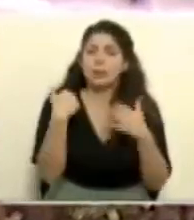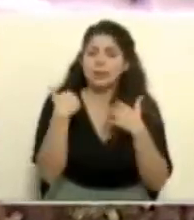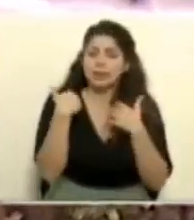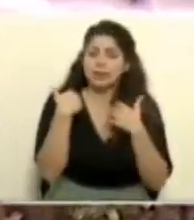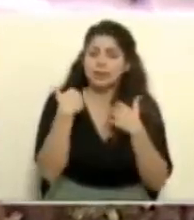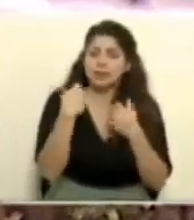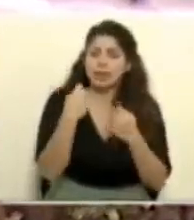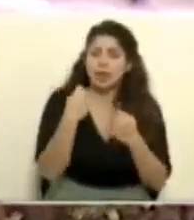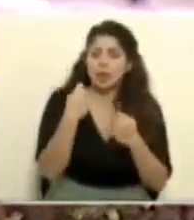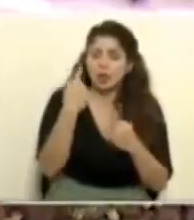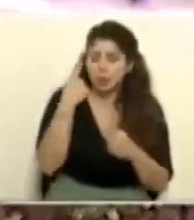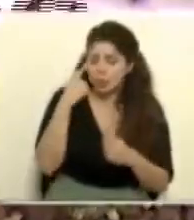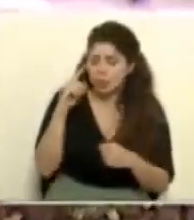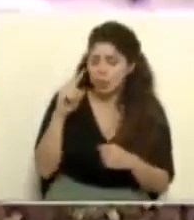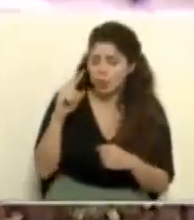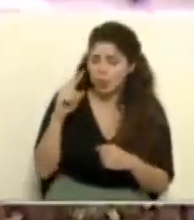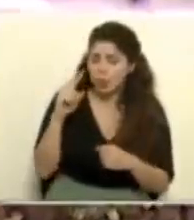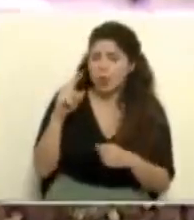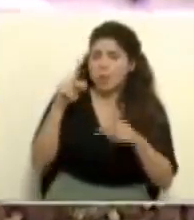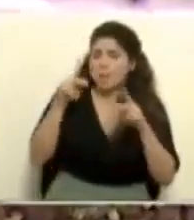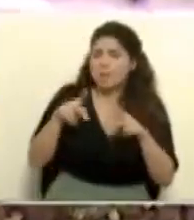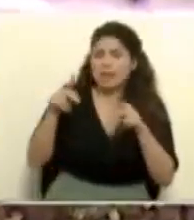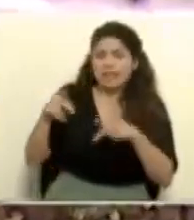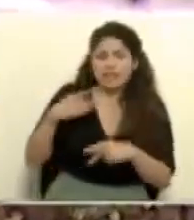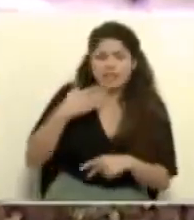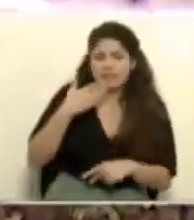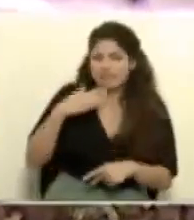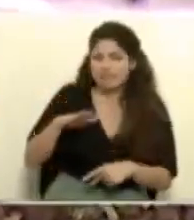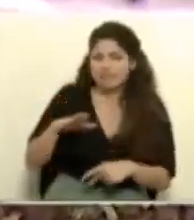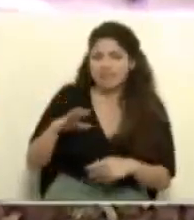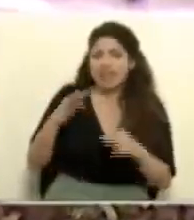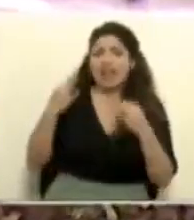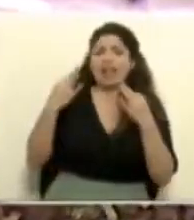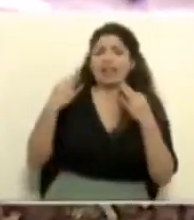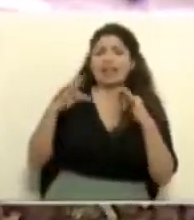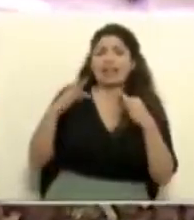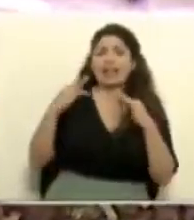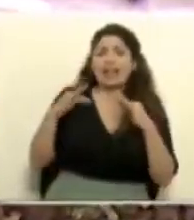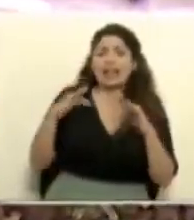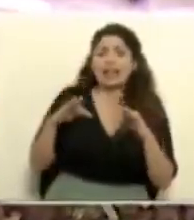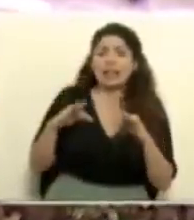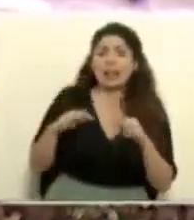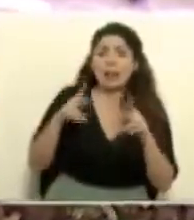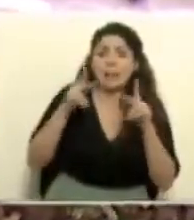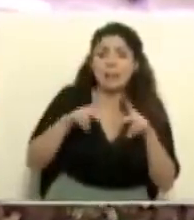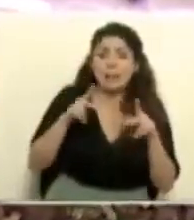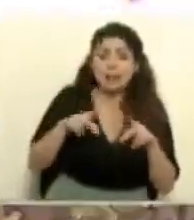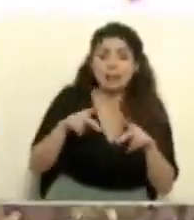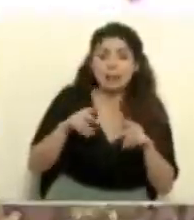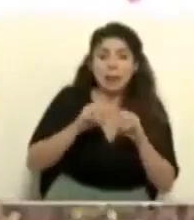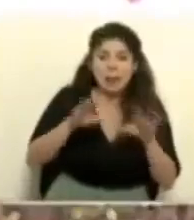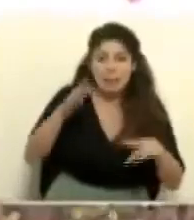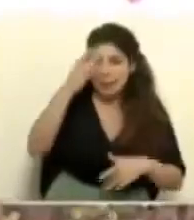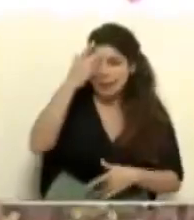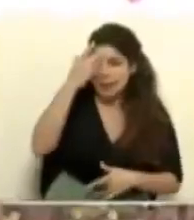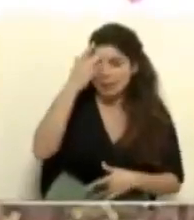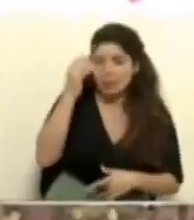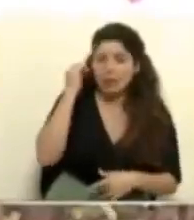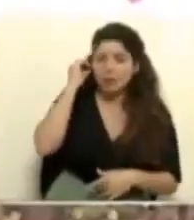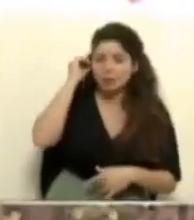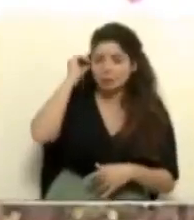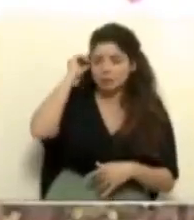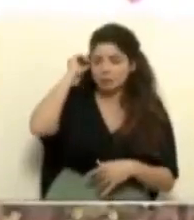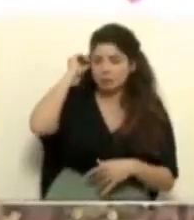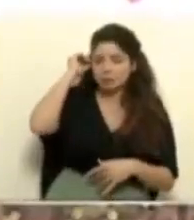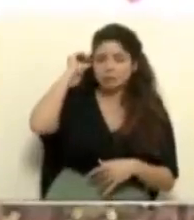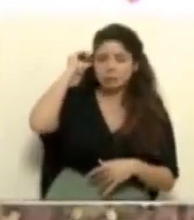debido a gente inescrupulosa que está tratando de timar a personas en medio de la pandemia entonces un mensaje para la población para